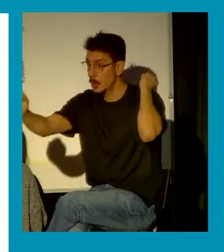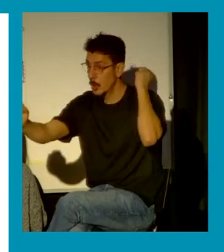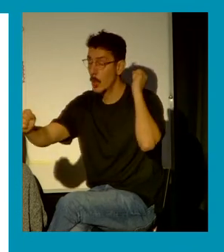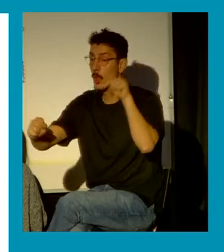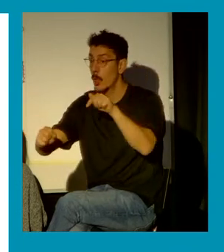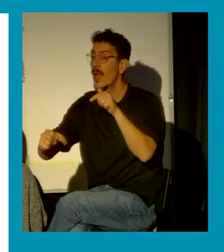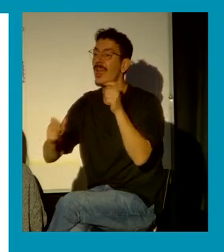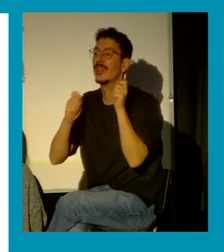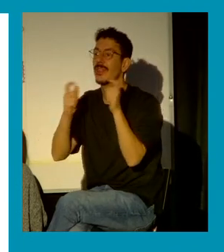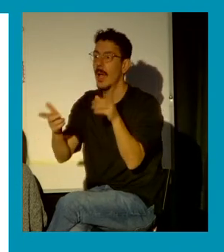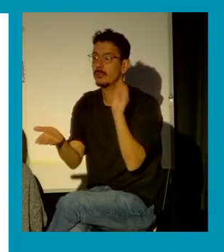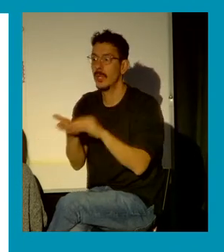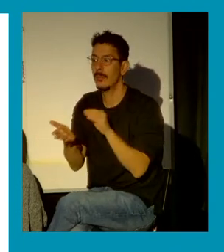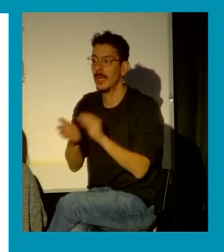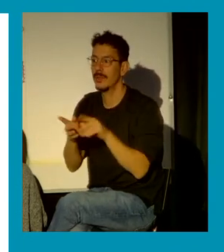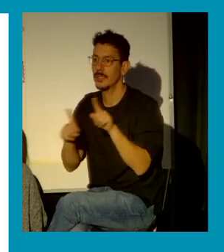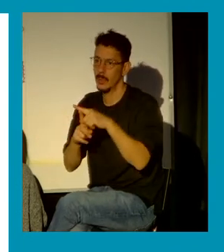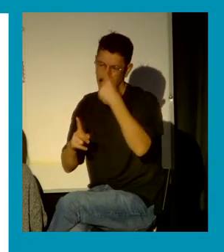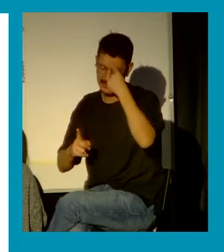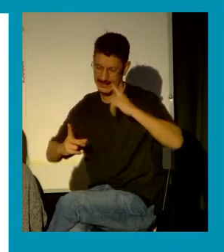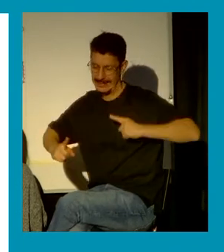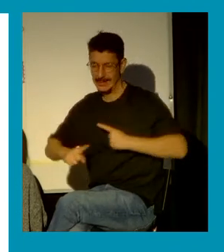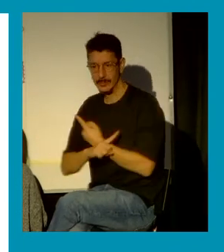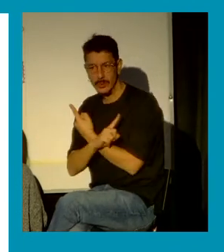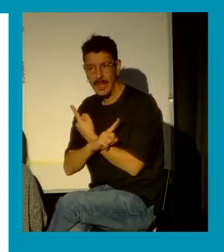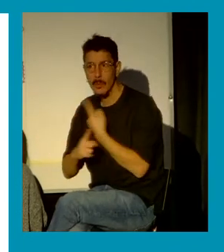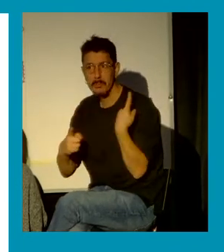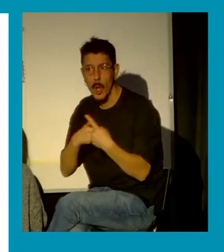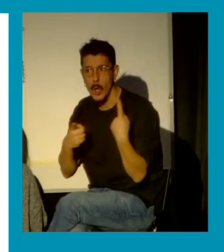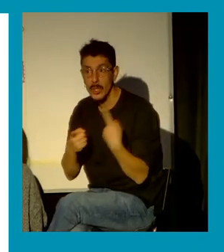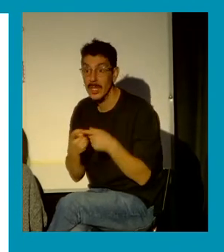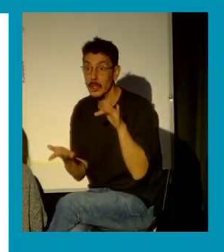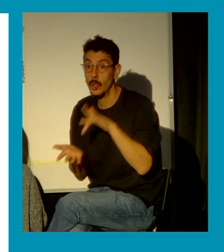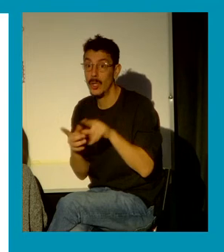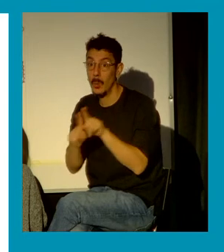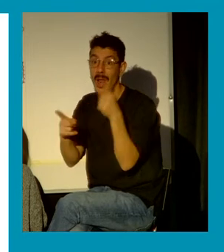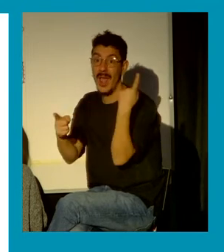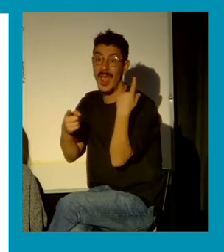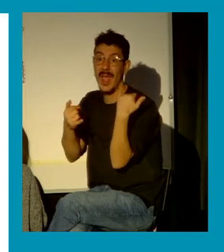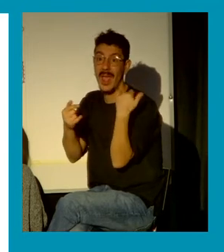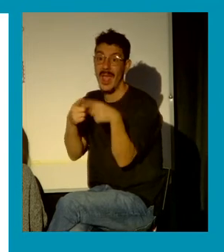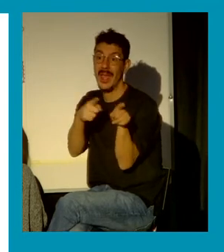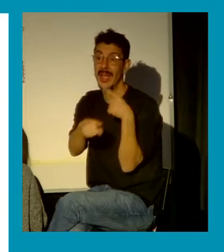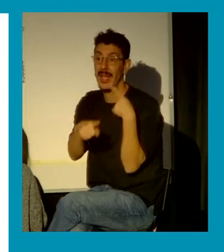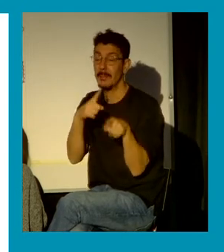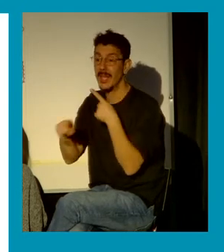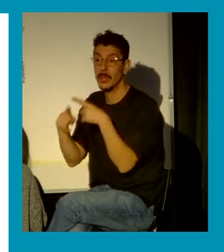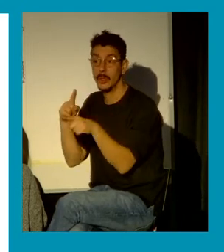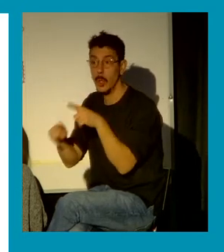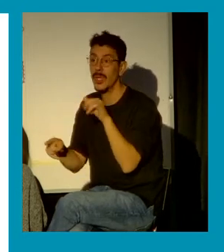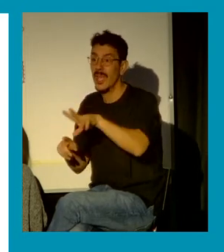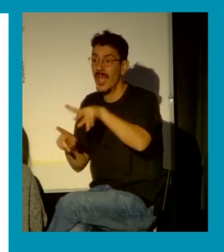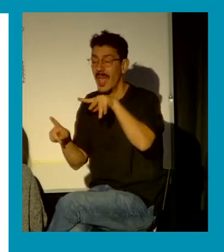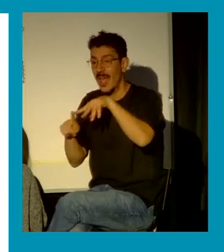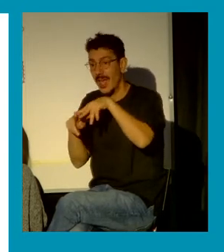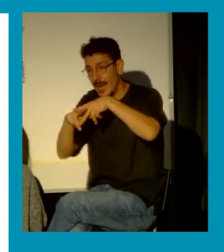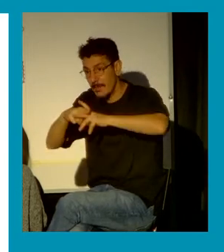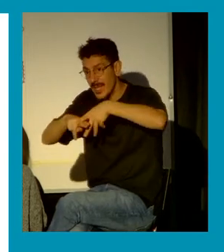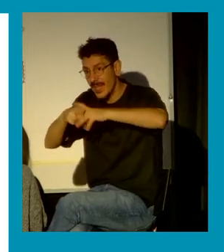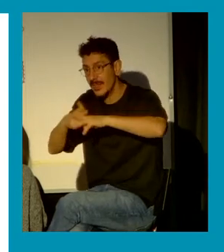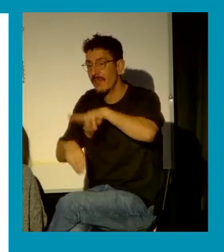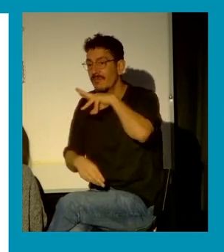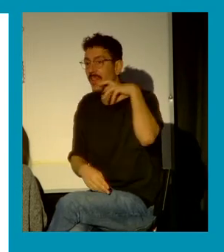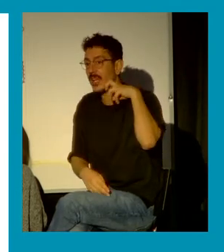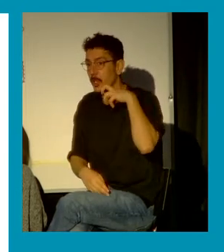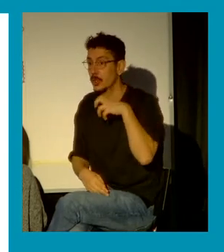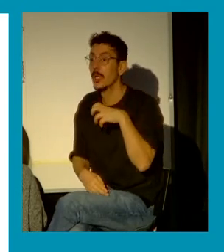mucha frustración en su aplicación porque generan frustración porque son un elemento y una herramienta muy valiosa en la prevención y en la detección pero no